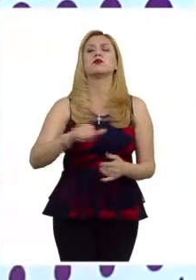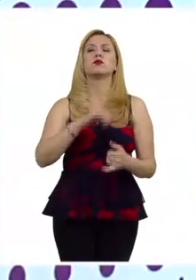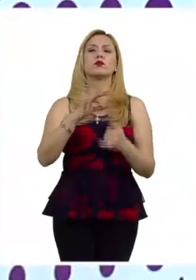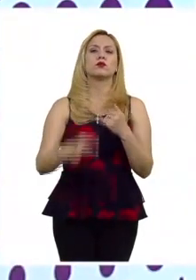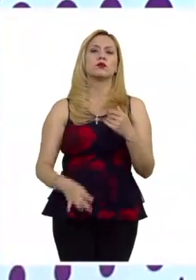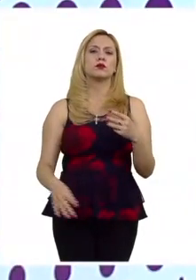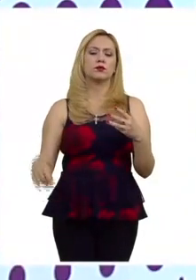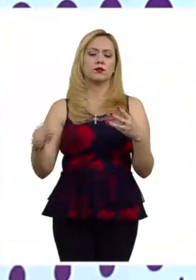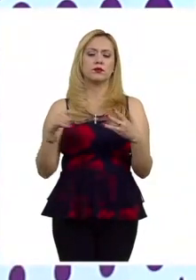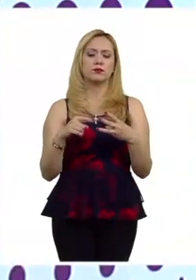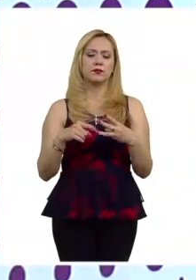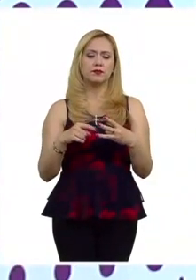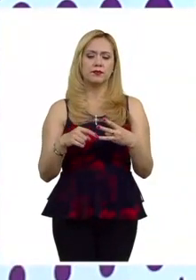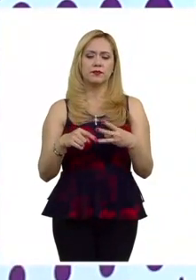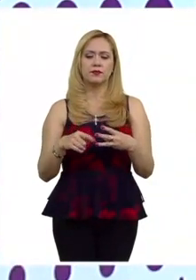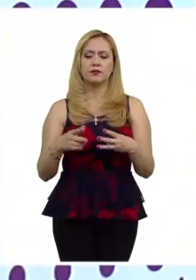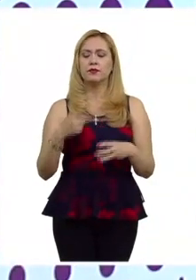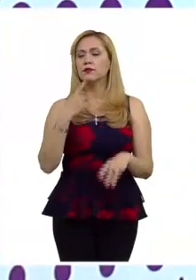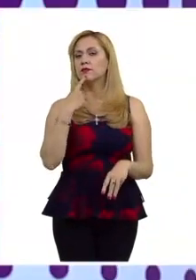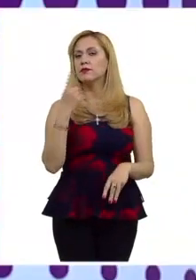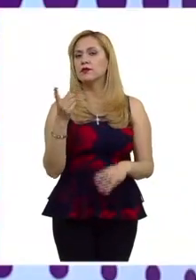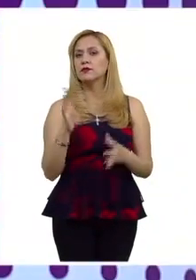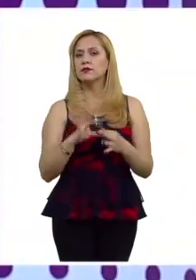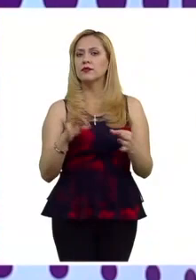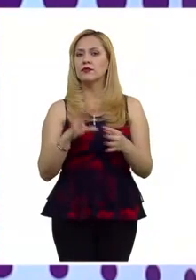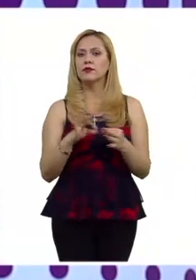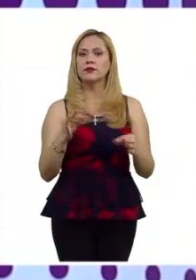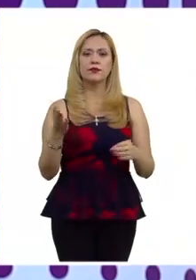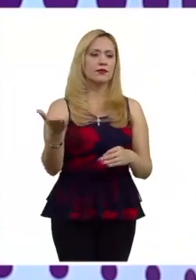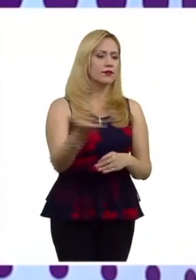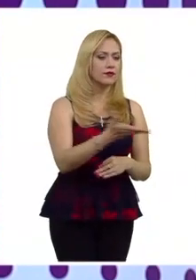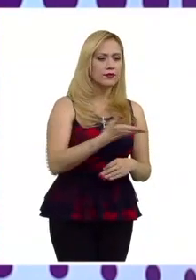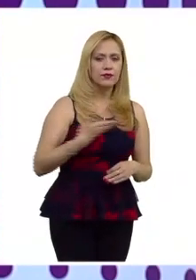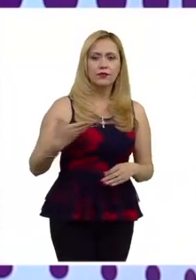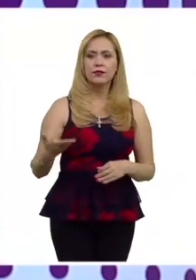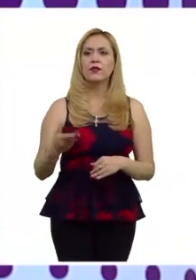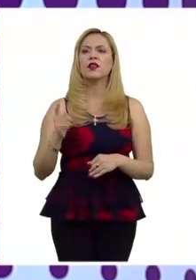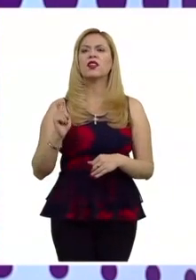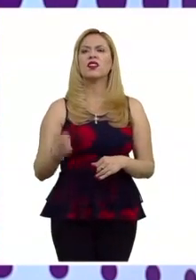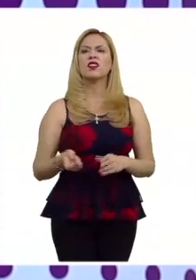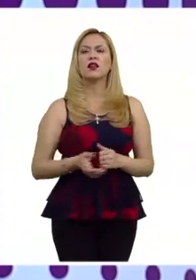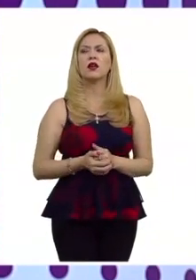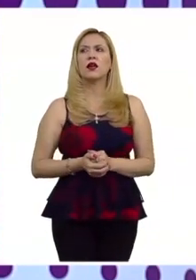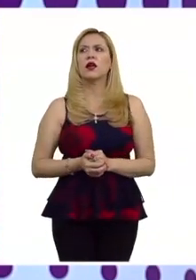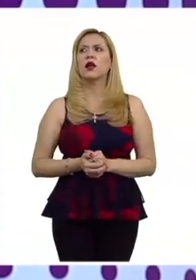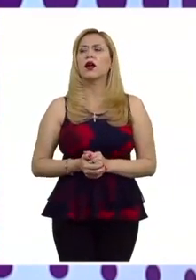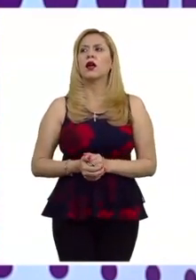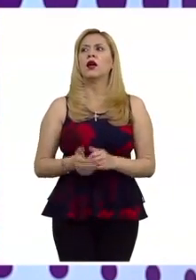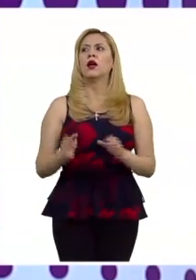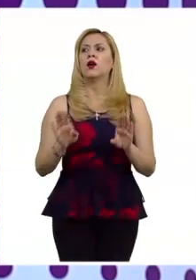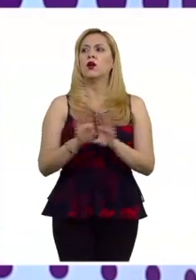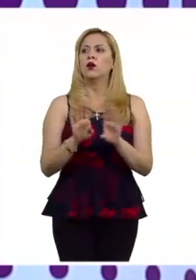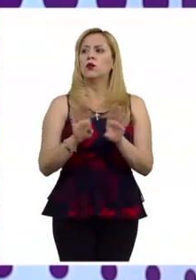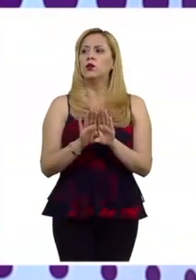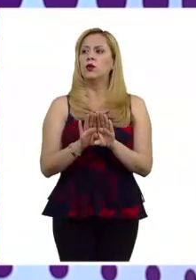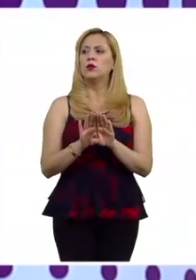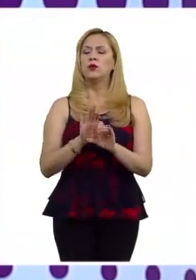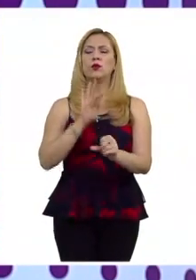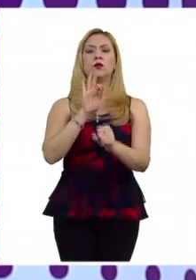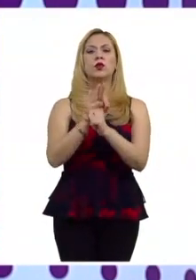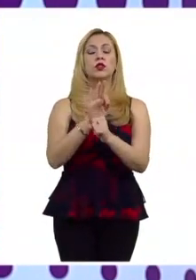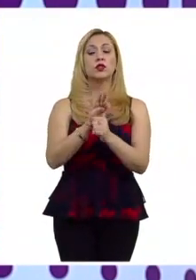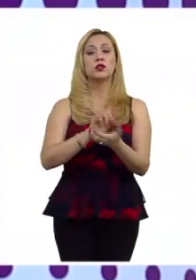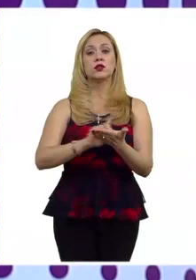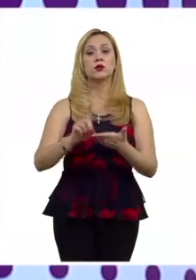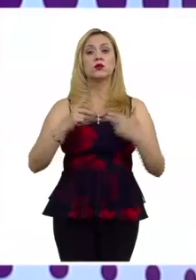lo que mencionaba Leopoldo y también referíamos de las relaciones o la protección de los